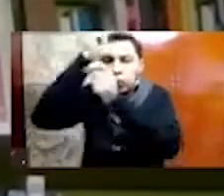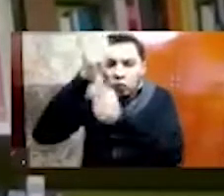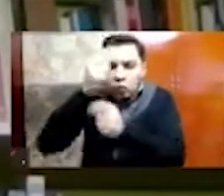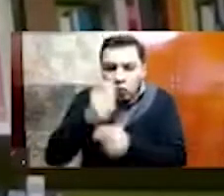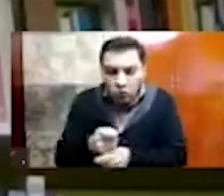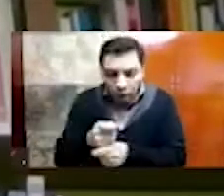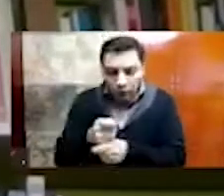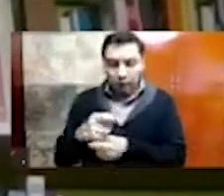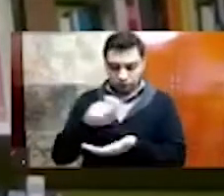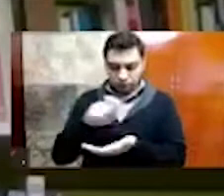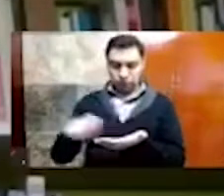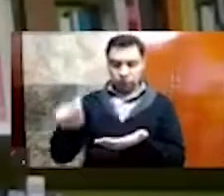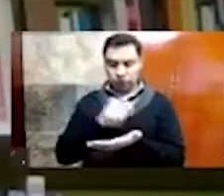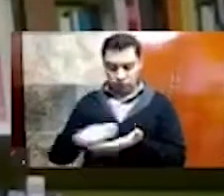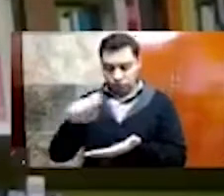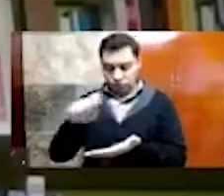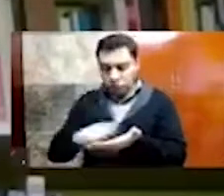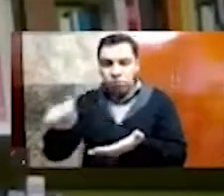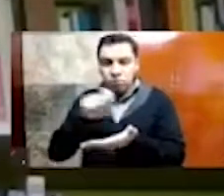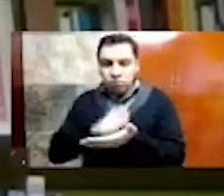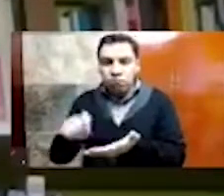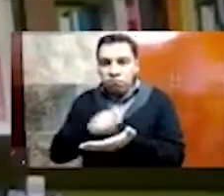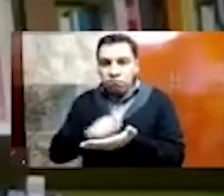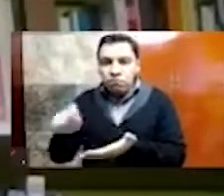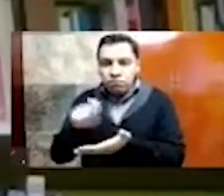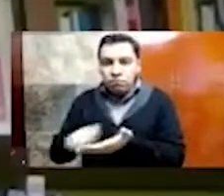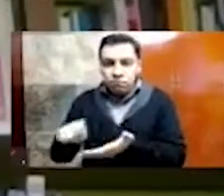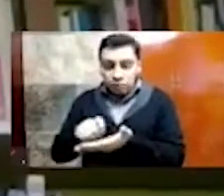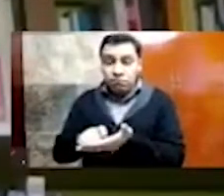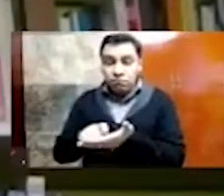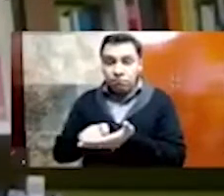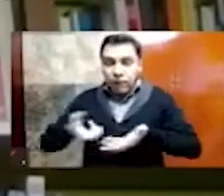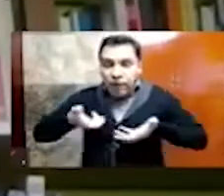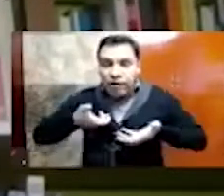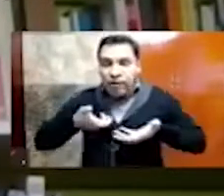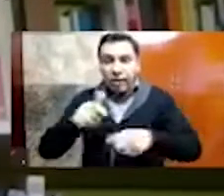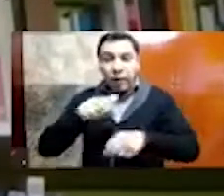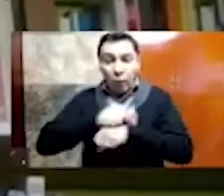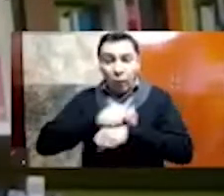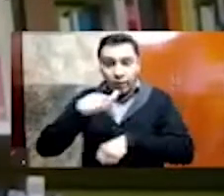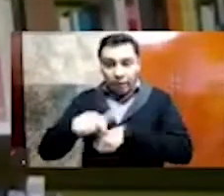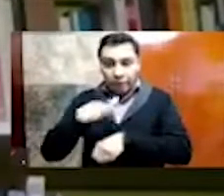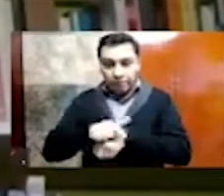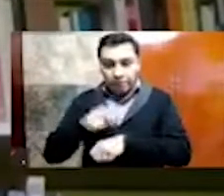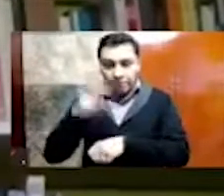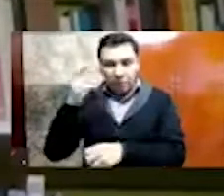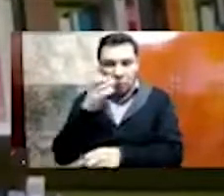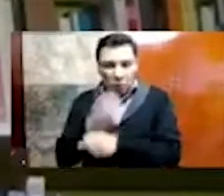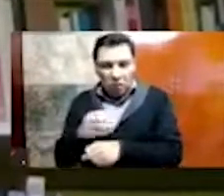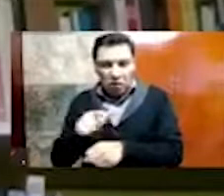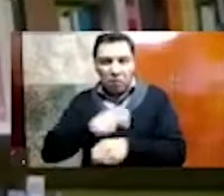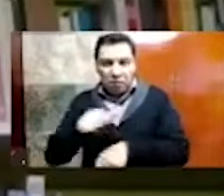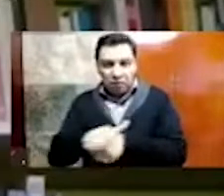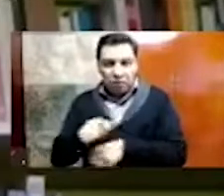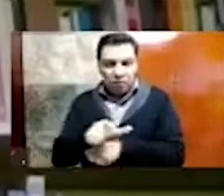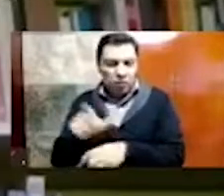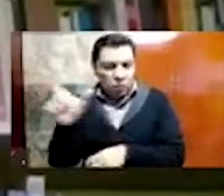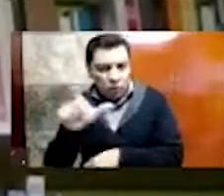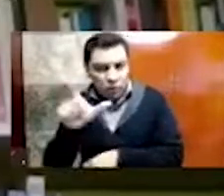detecta sobre, sobre esta, sobre esta calle. Entonces, don Leopoldo Batres estos trabajos los lleva a cabo en el año de 1900.